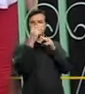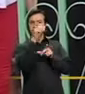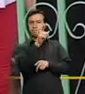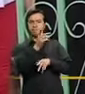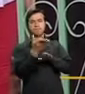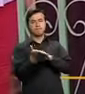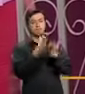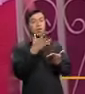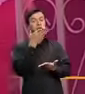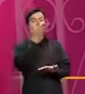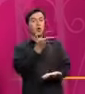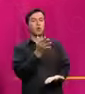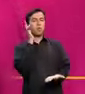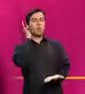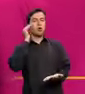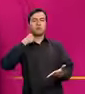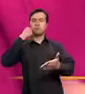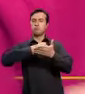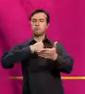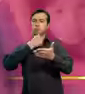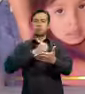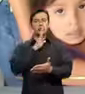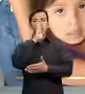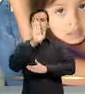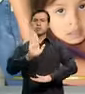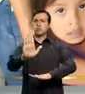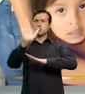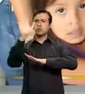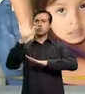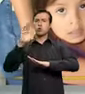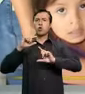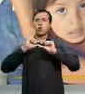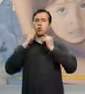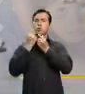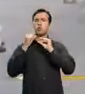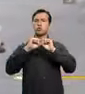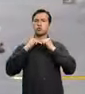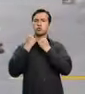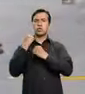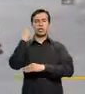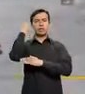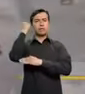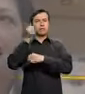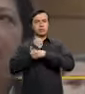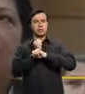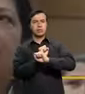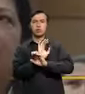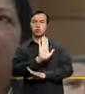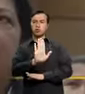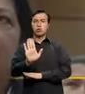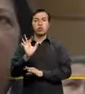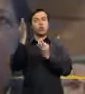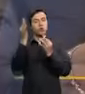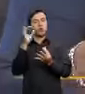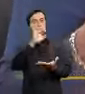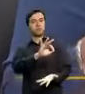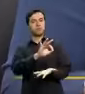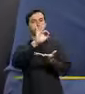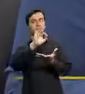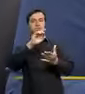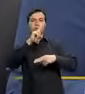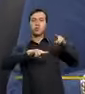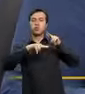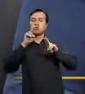a esta mujer luchadora, comprometida con las luchas sociales en defensa de los derechos y que alcanzó un rol protagónico en la